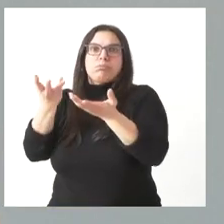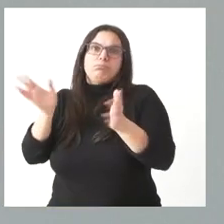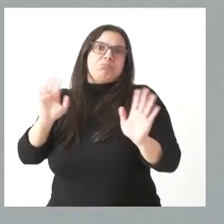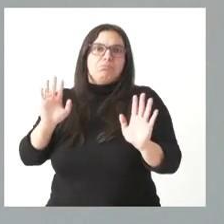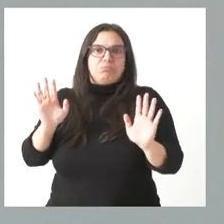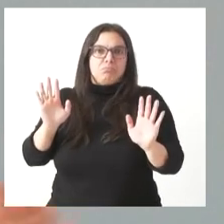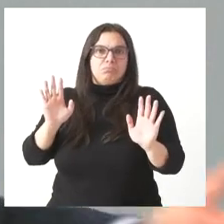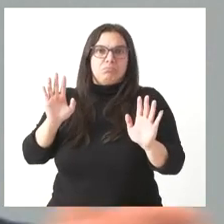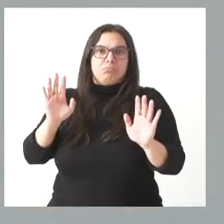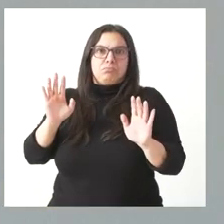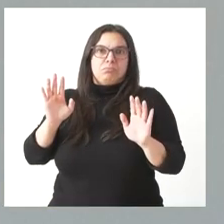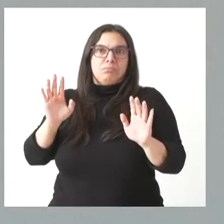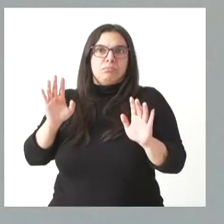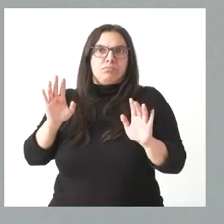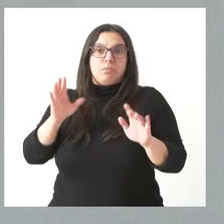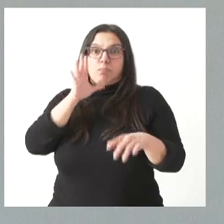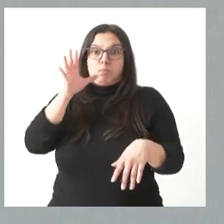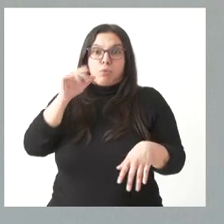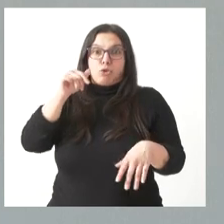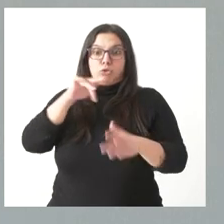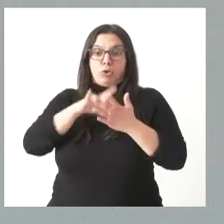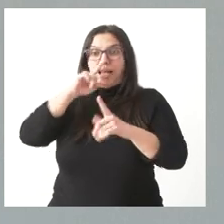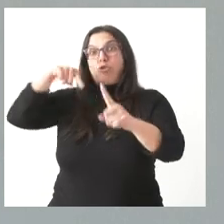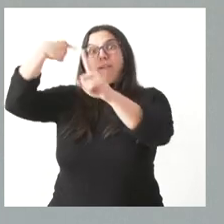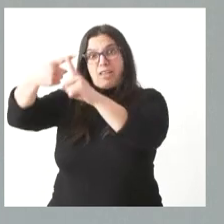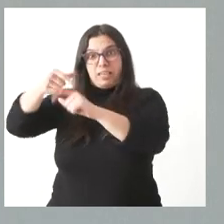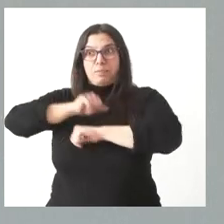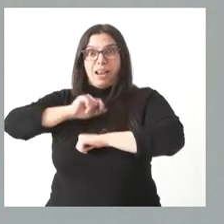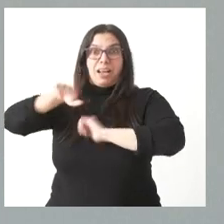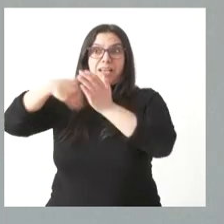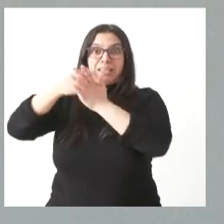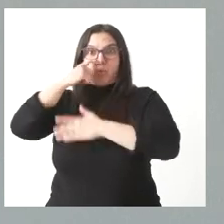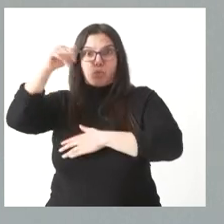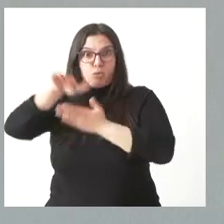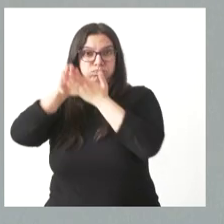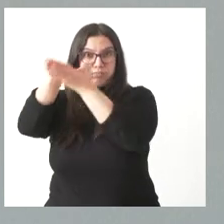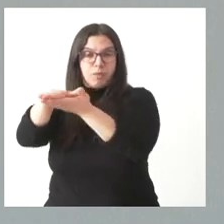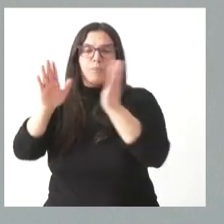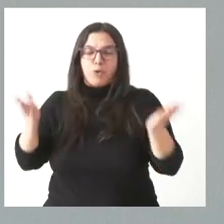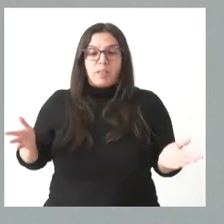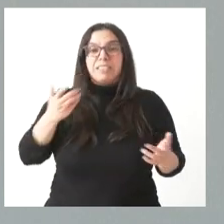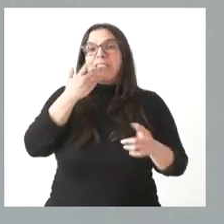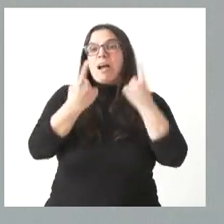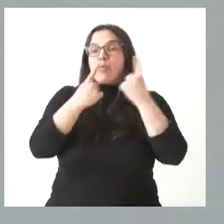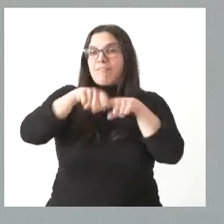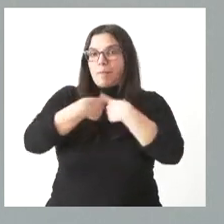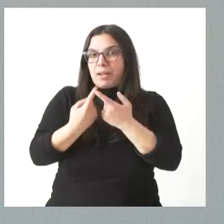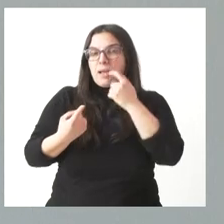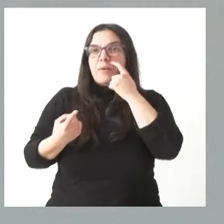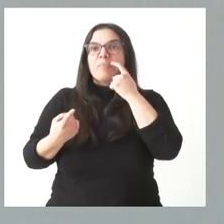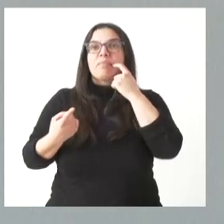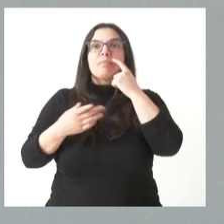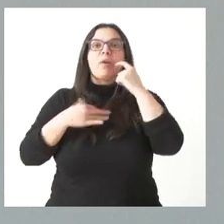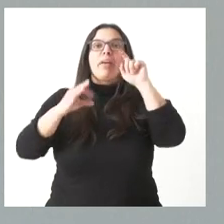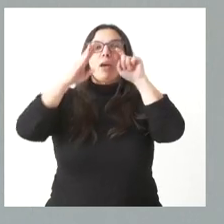declaración del año 23, que es en junio del 24. No obstante lo cual, si hay algunas familias que se les olvida